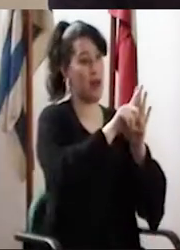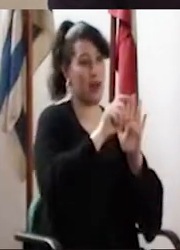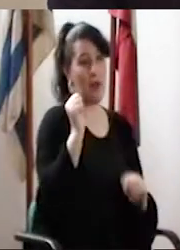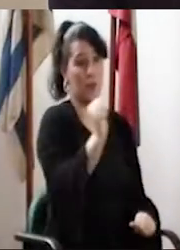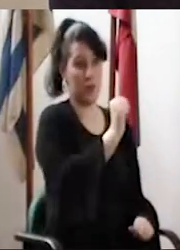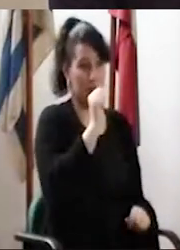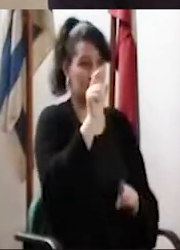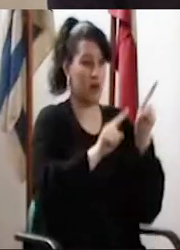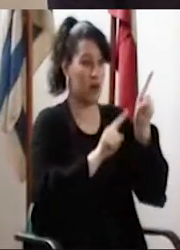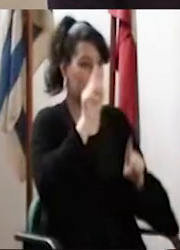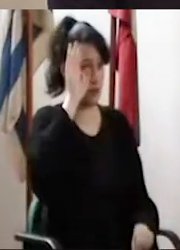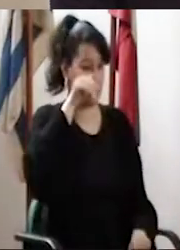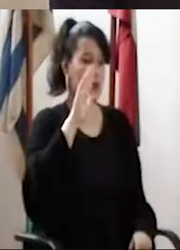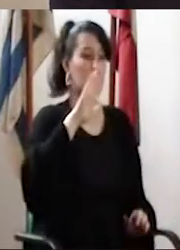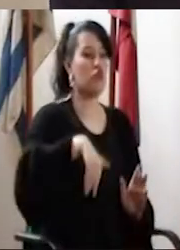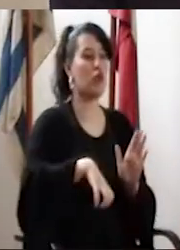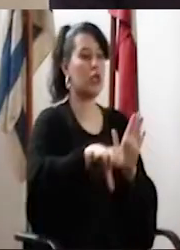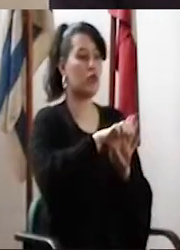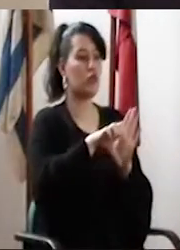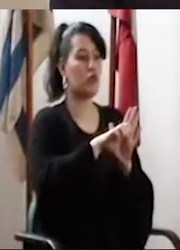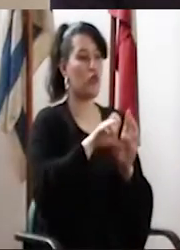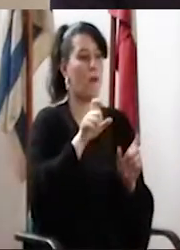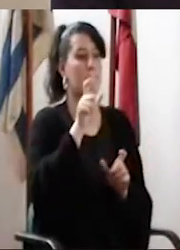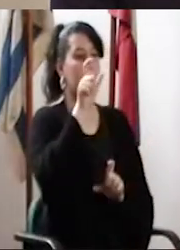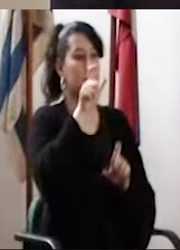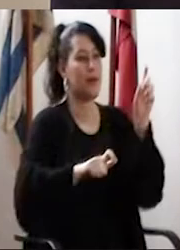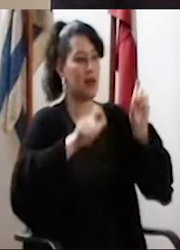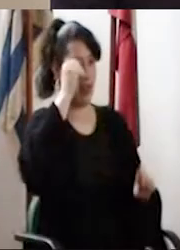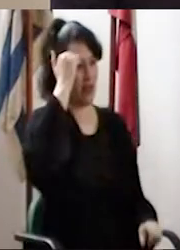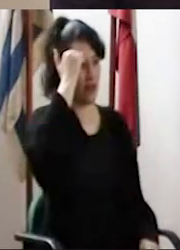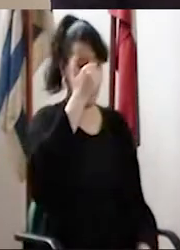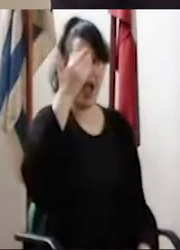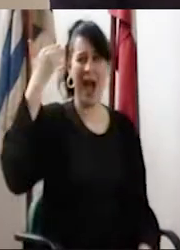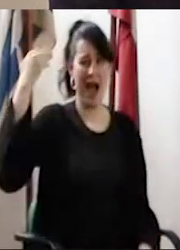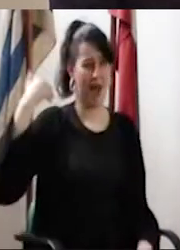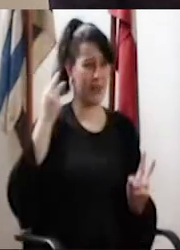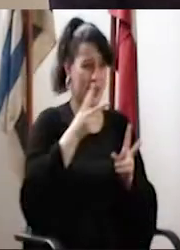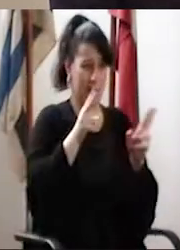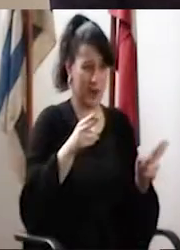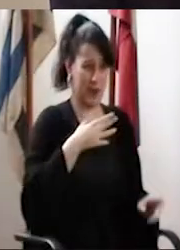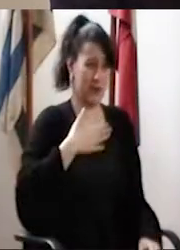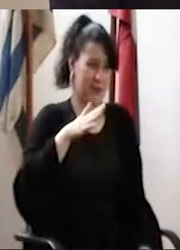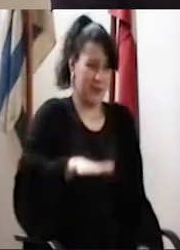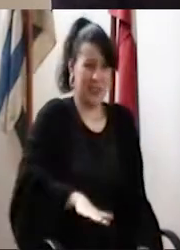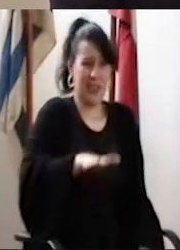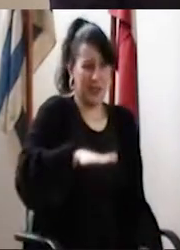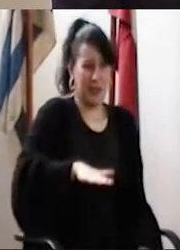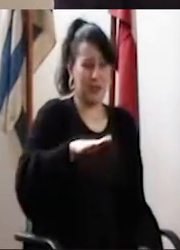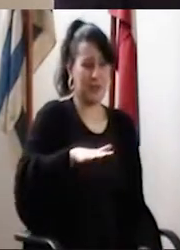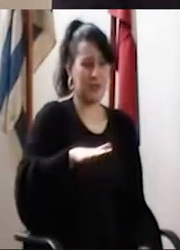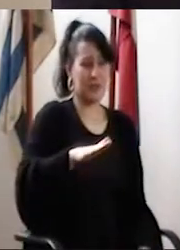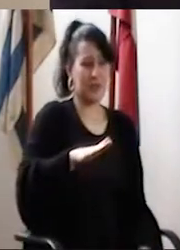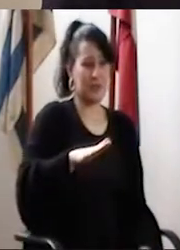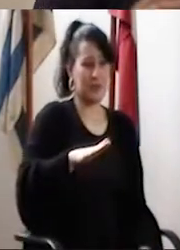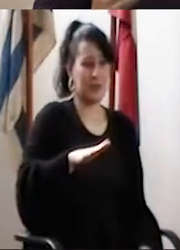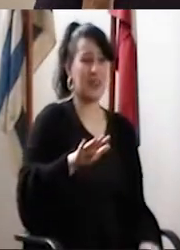jurídico en importancia que tiene la UDELAR es el Estatuto del Personal Docente. En aquella época, yo era un gurisito